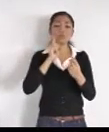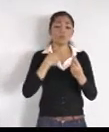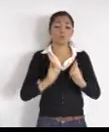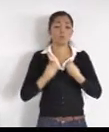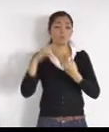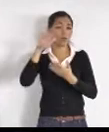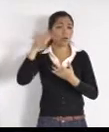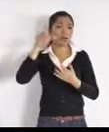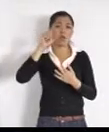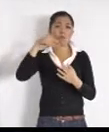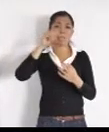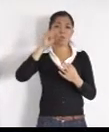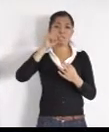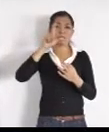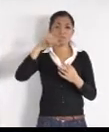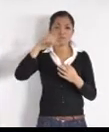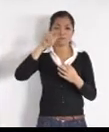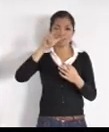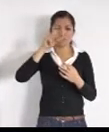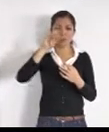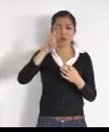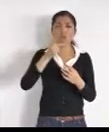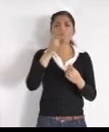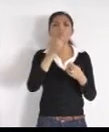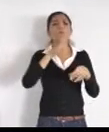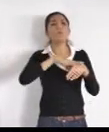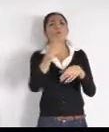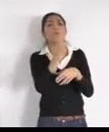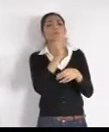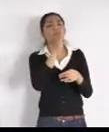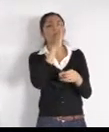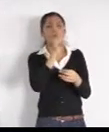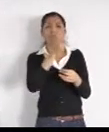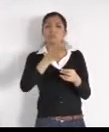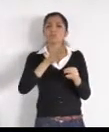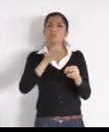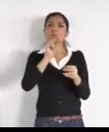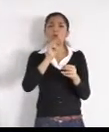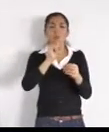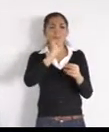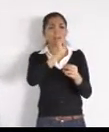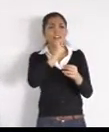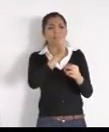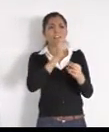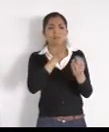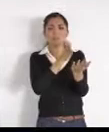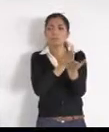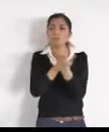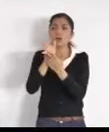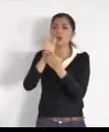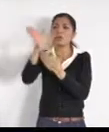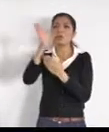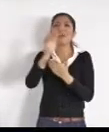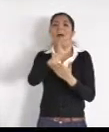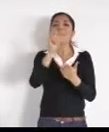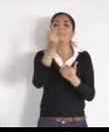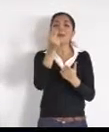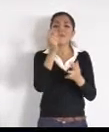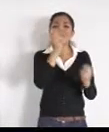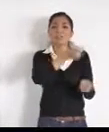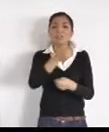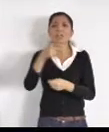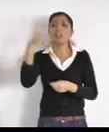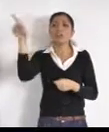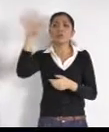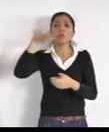perrera, si viera la cantidad de perros que hay, lo entendería, porque hace mucho tiempo, me dijo una vecina, que aquí no entraba, y me quedé preguntando, por qué, y me